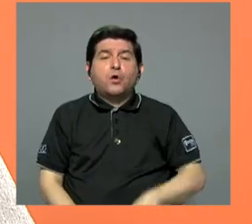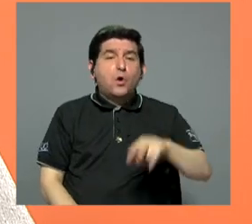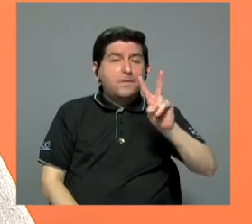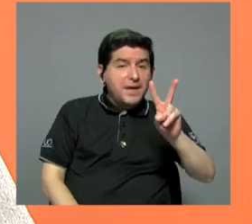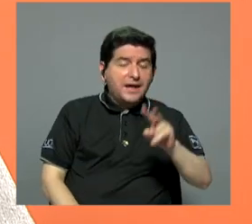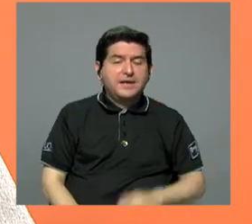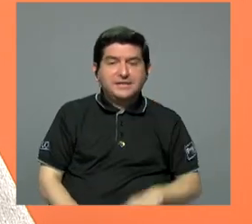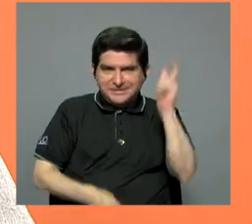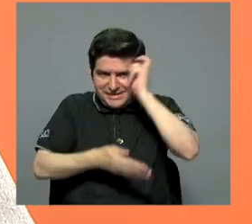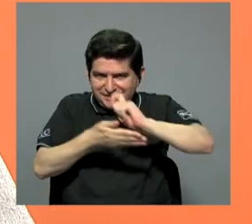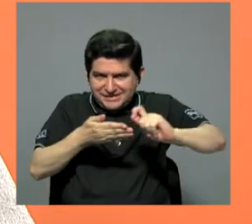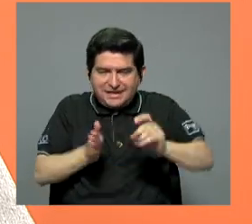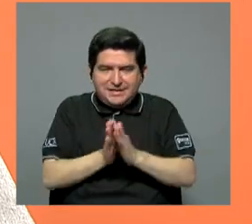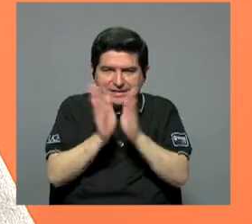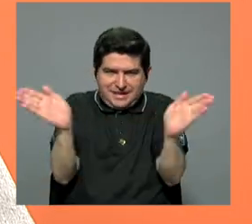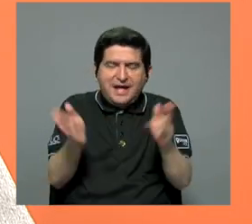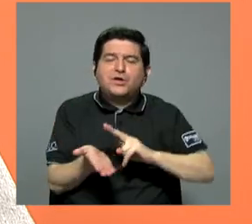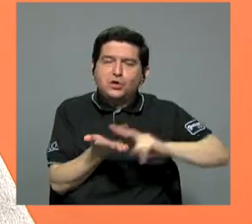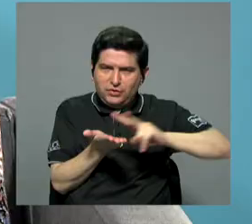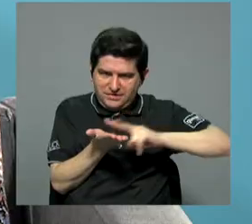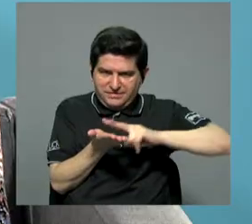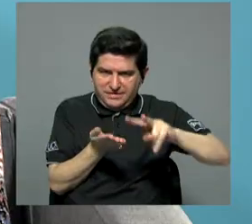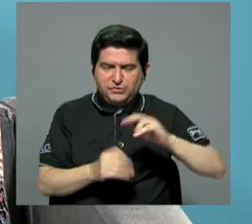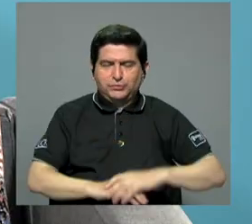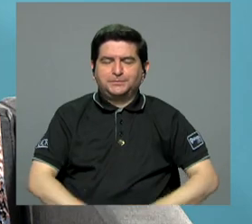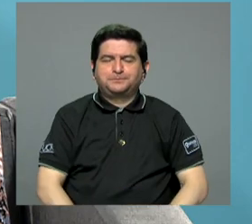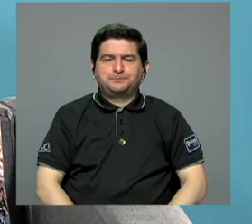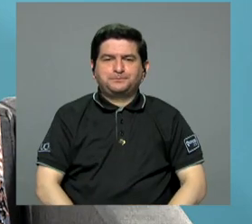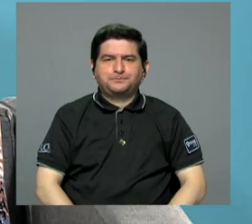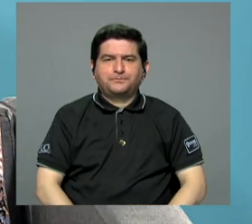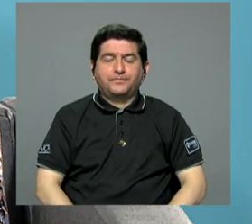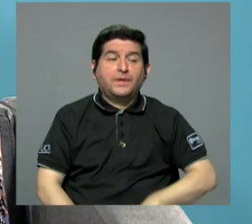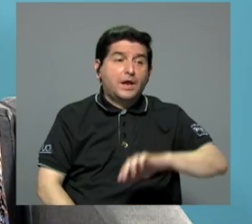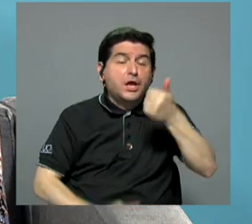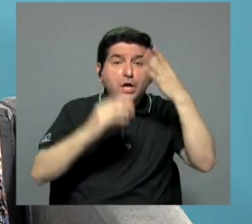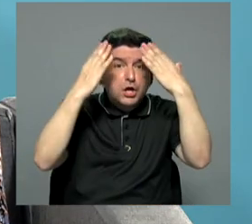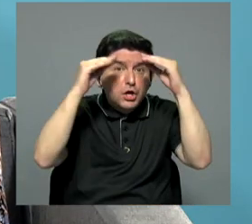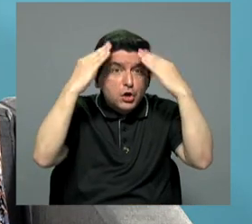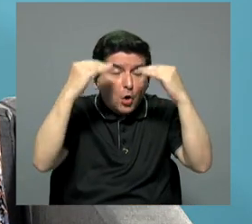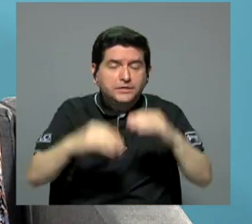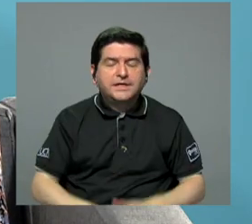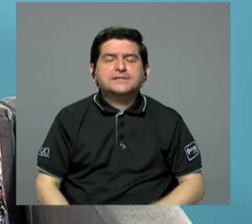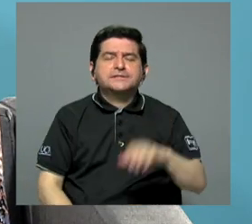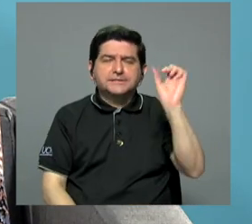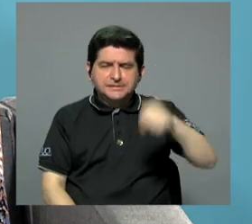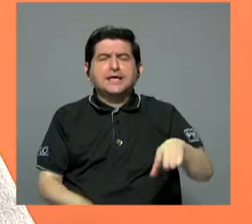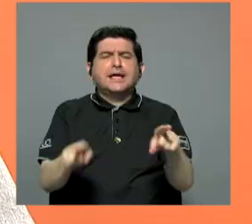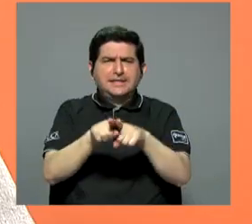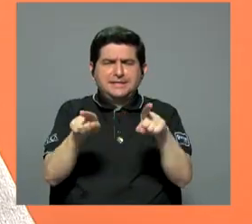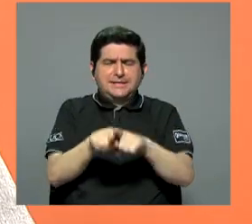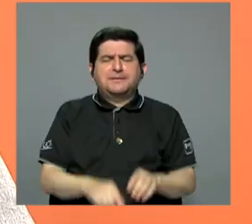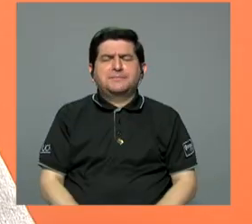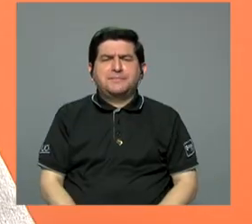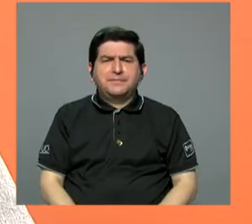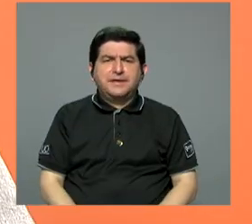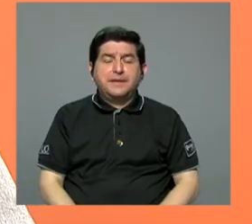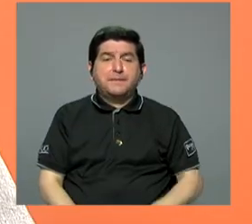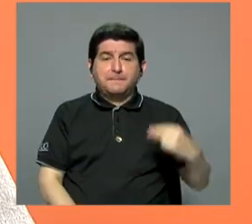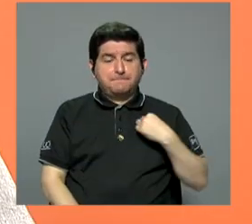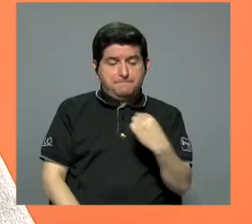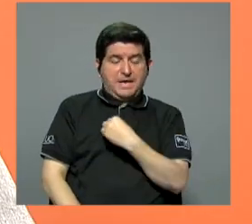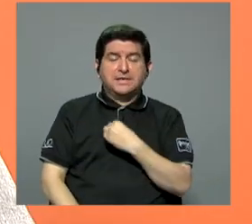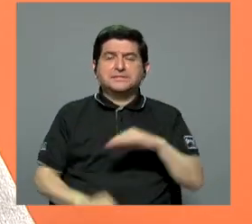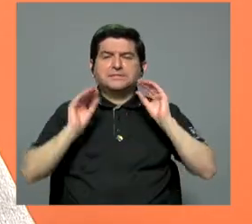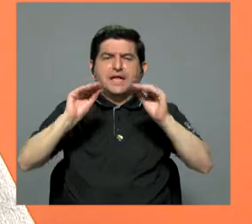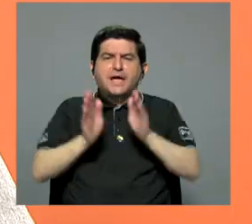doña Laura pues es el secretario general del Partido de Liberación Nacional. Así es y hay otras informaciones. con otra información que también estos días pues el Ministerio de